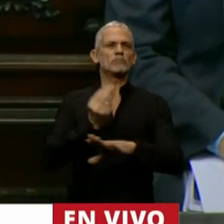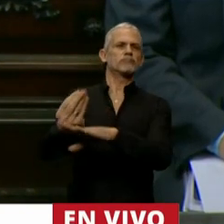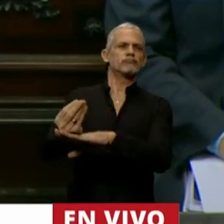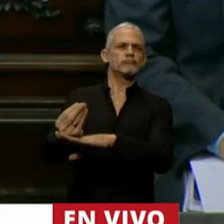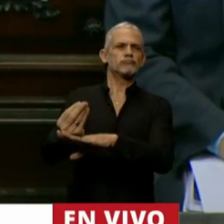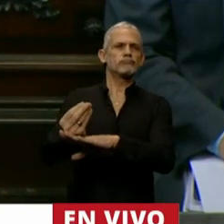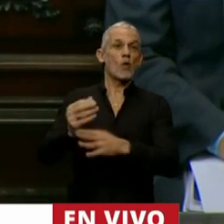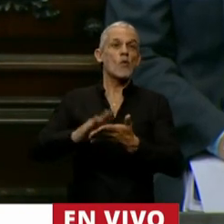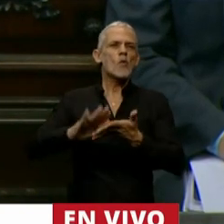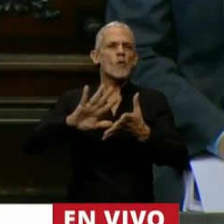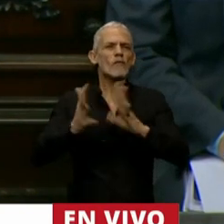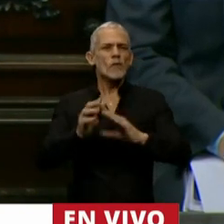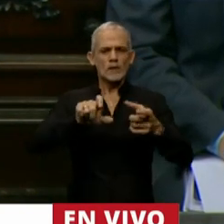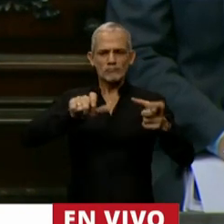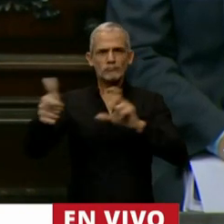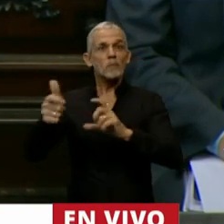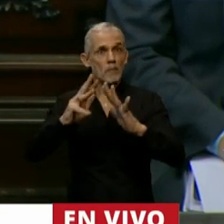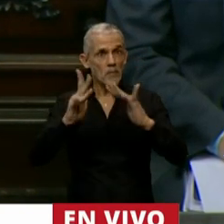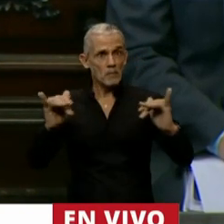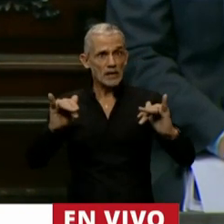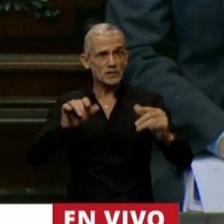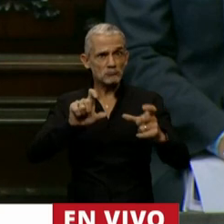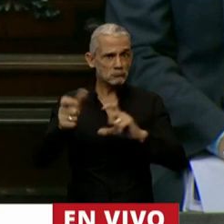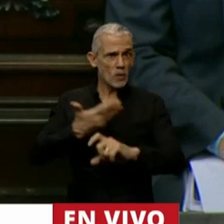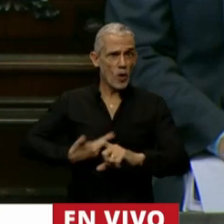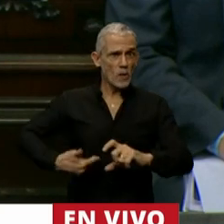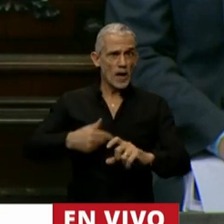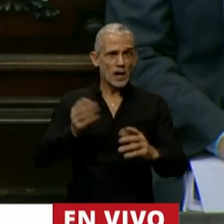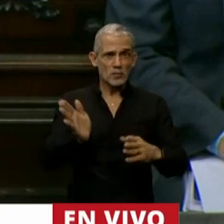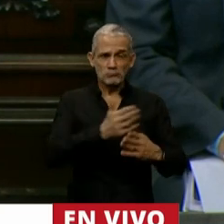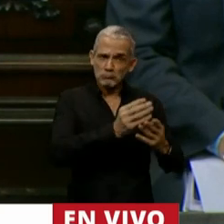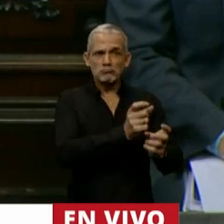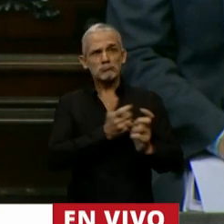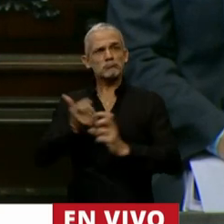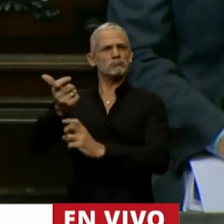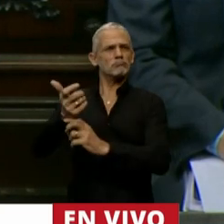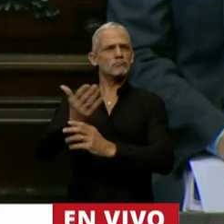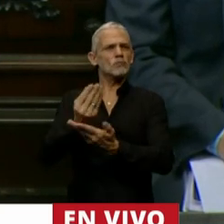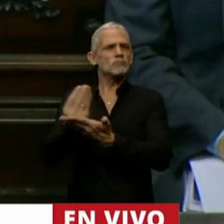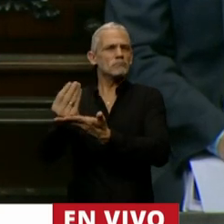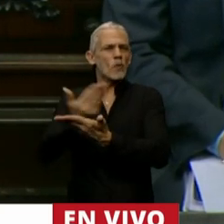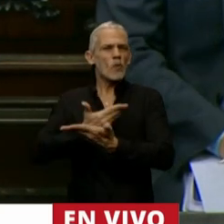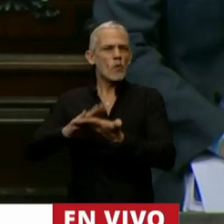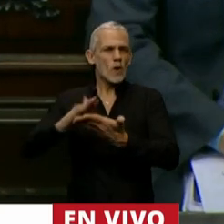nueva alternancia en paz en nuestro país. Y esto es un mérito